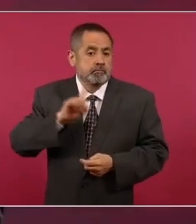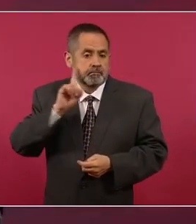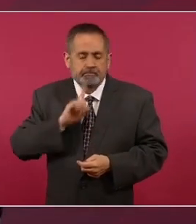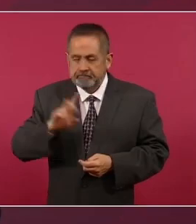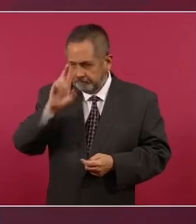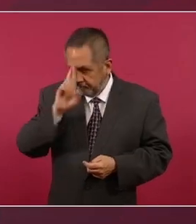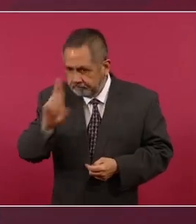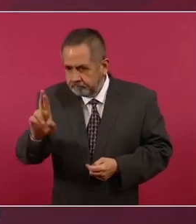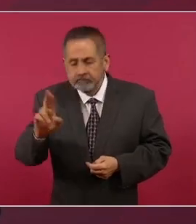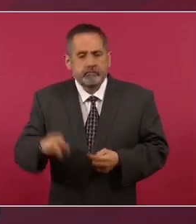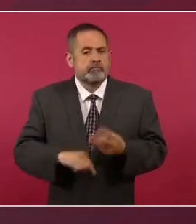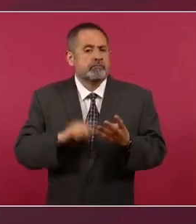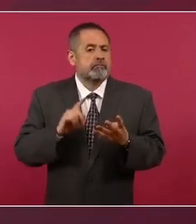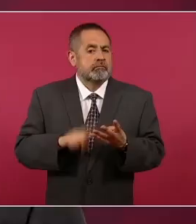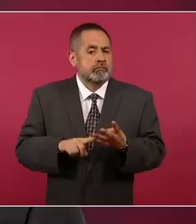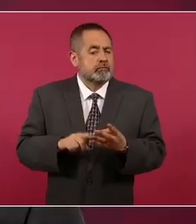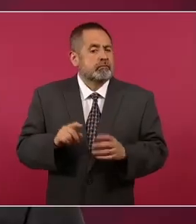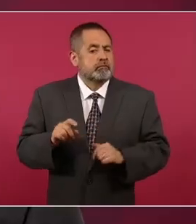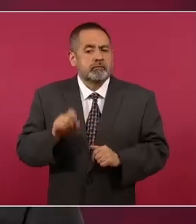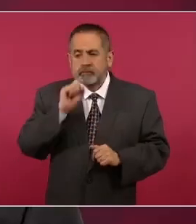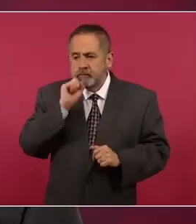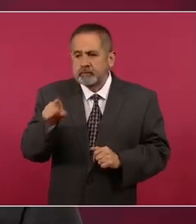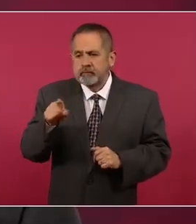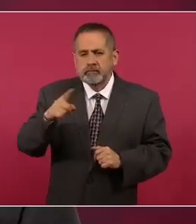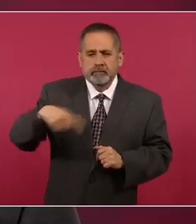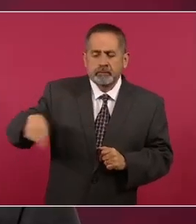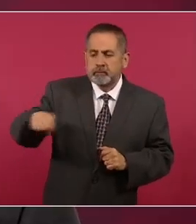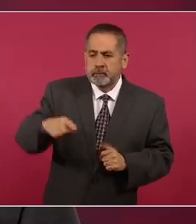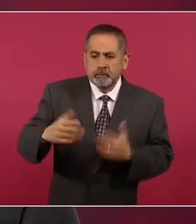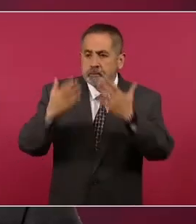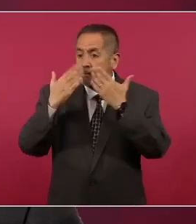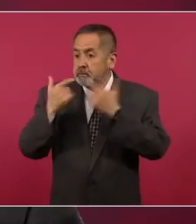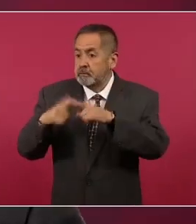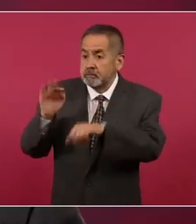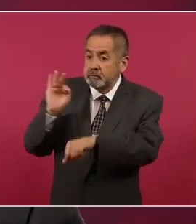y a quienes están en condiciones ventajosas.